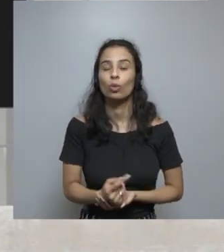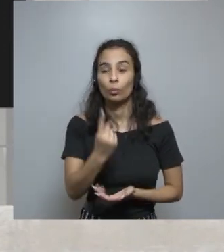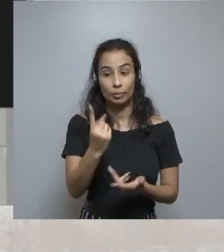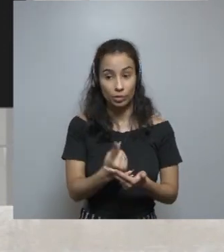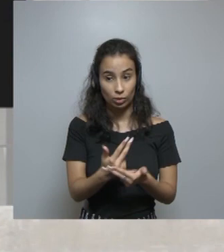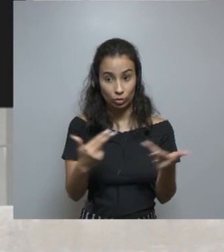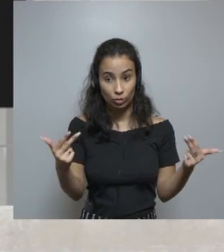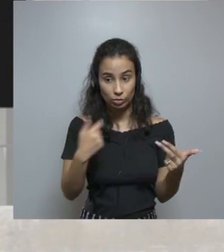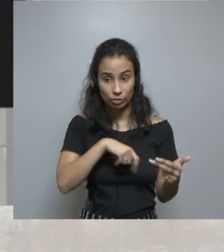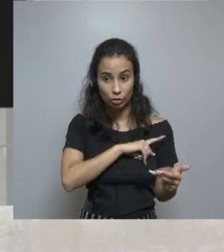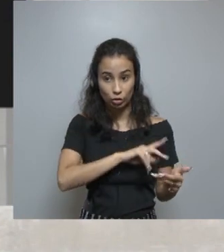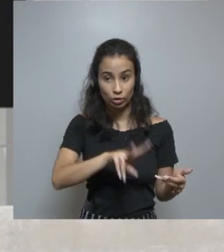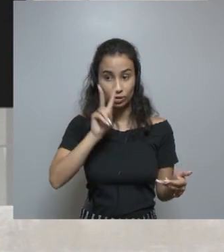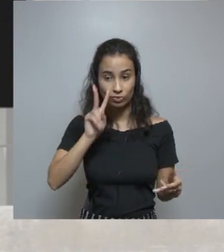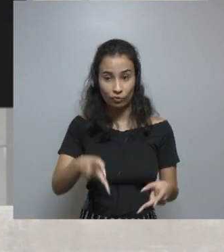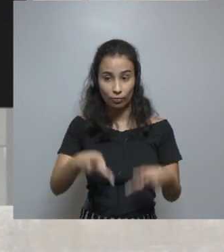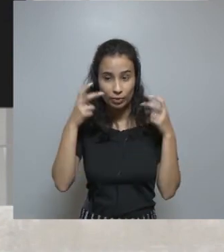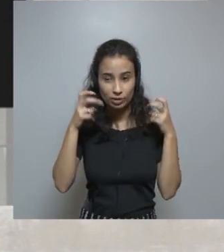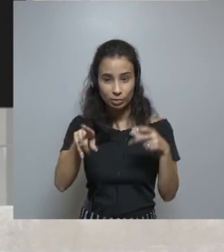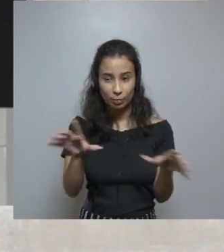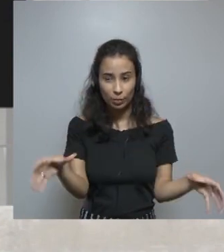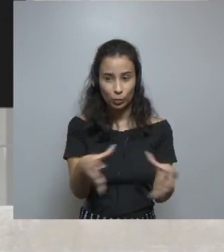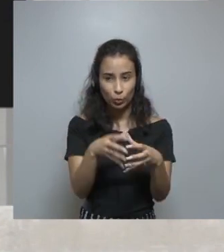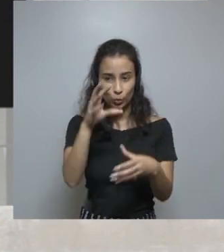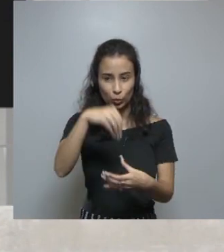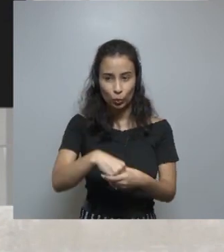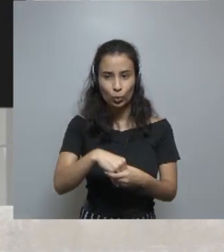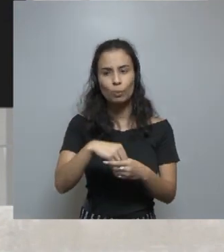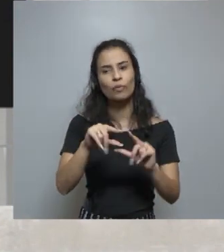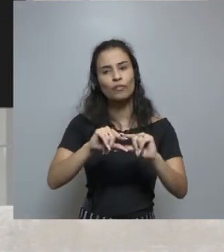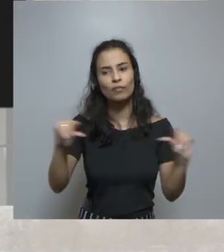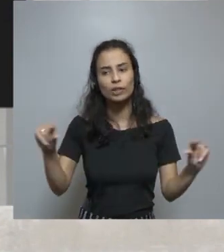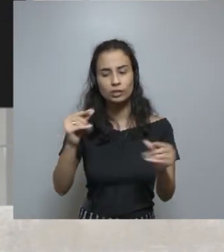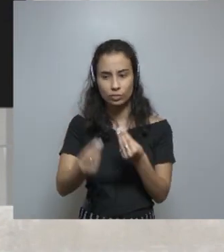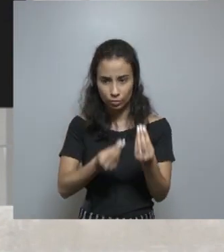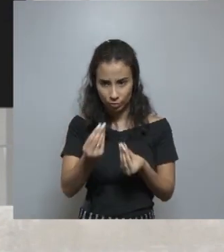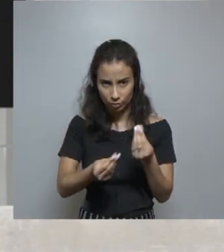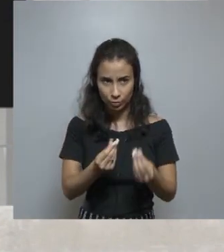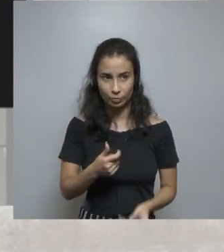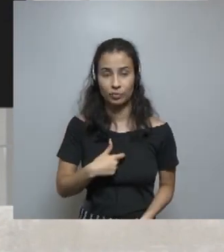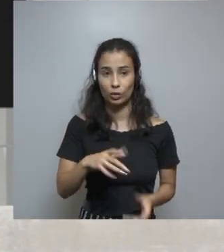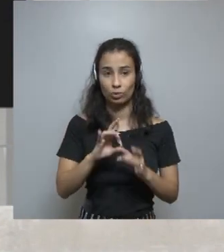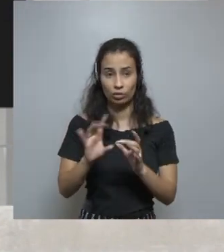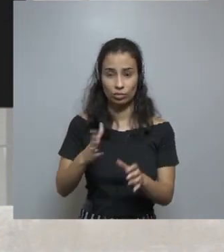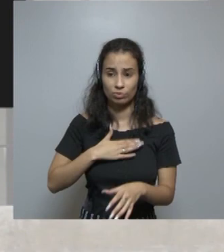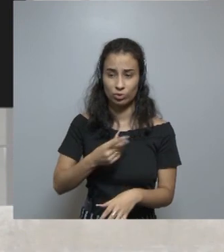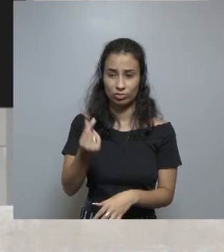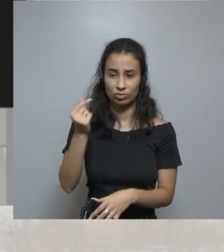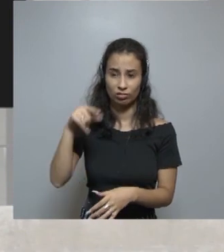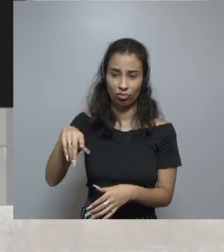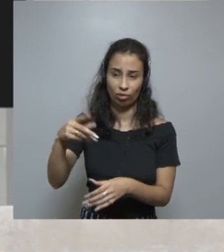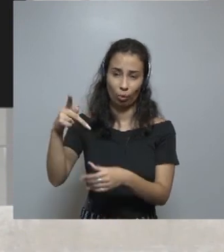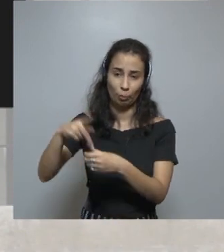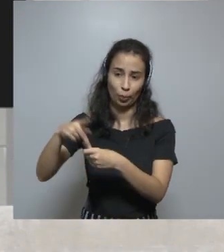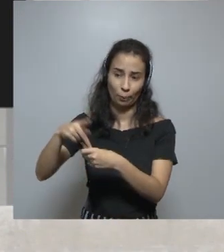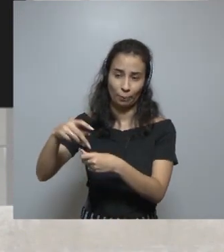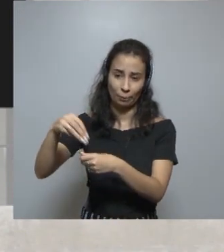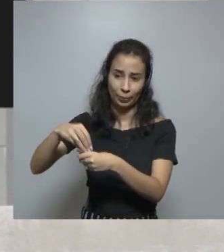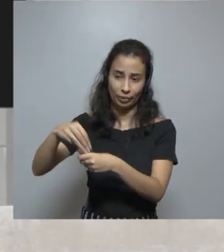ejemplo, una de las cosas que vimos fueron frases como esta. Yo dejo mi dinero en ahorro